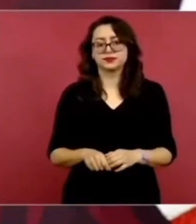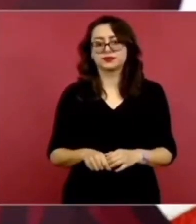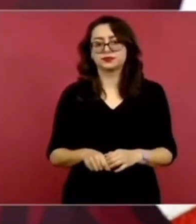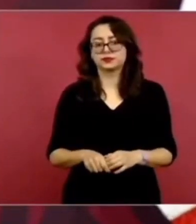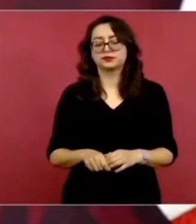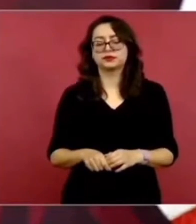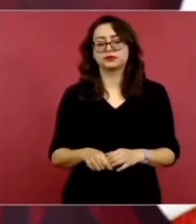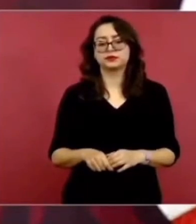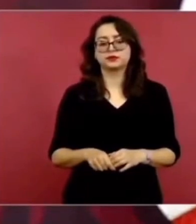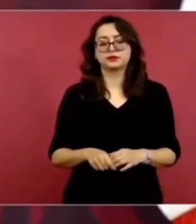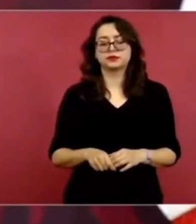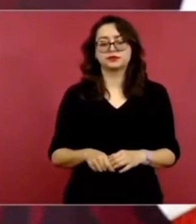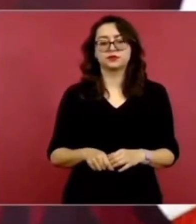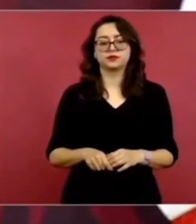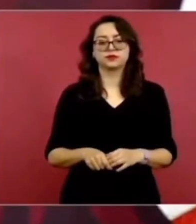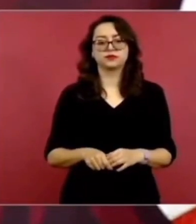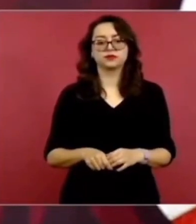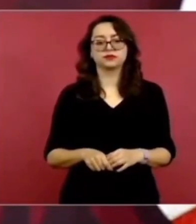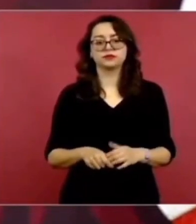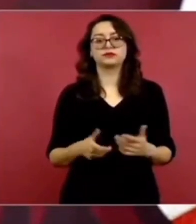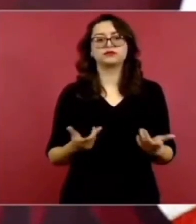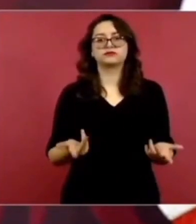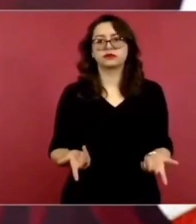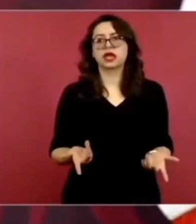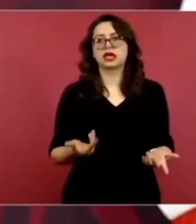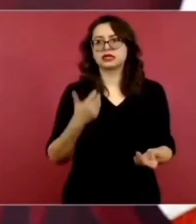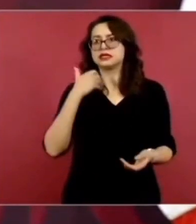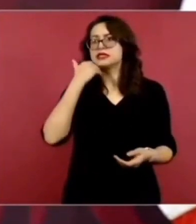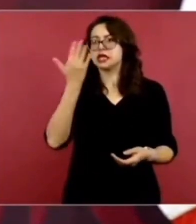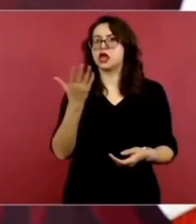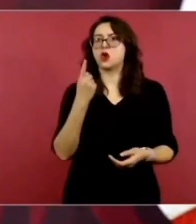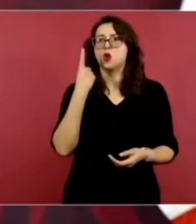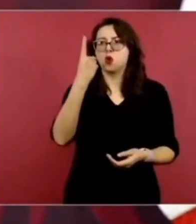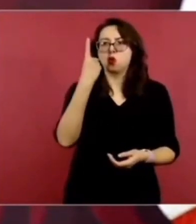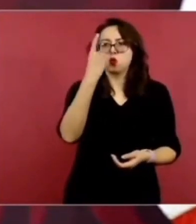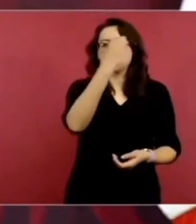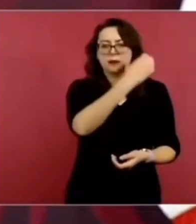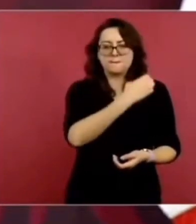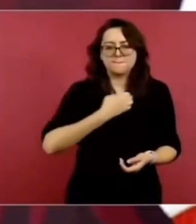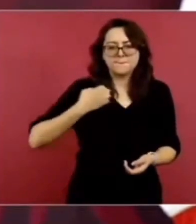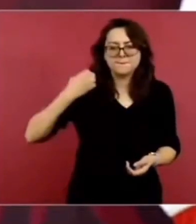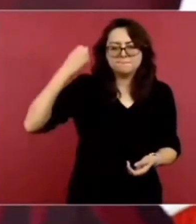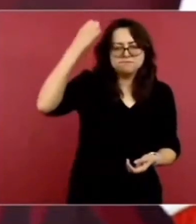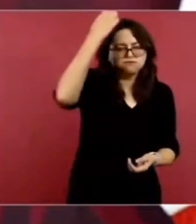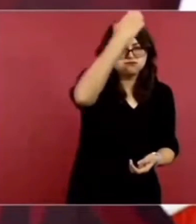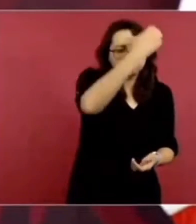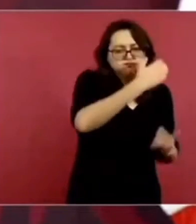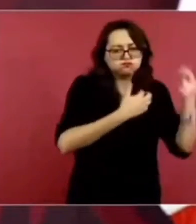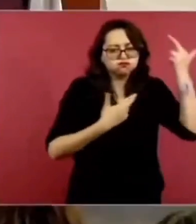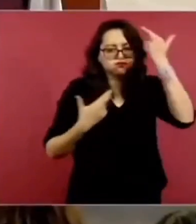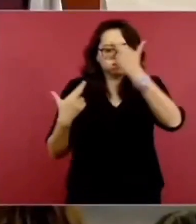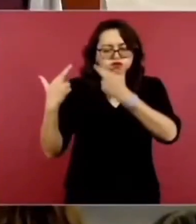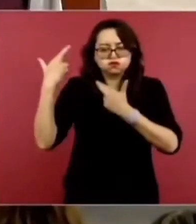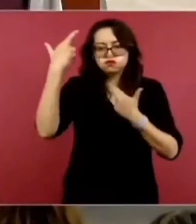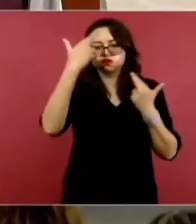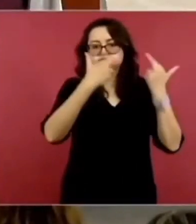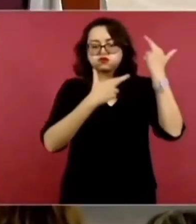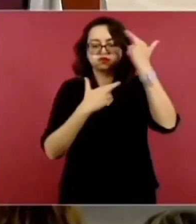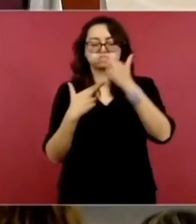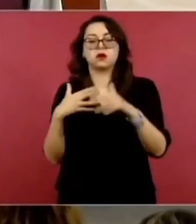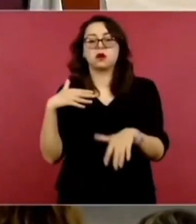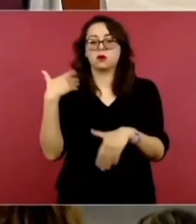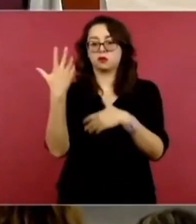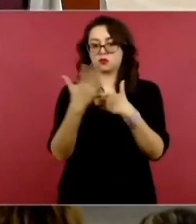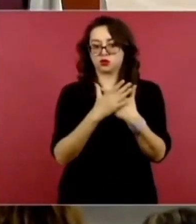una evaluación y esperemos que ya para entonces se tenga un servicio de salud